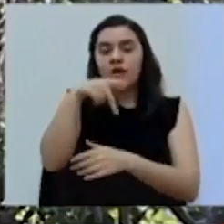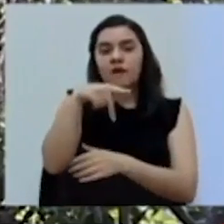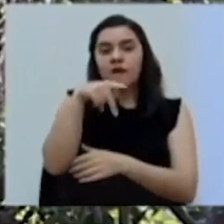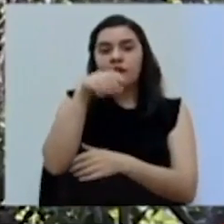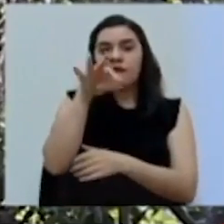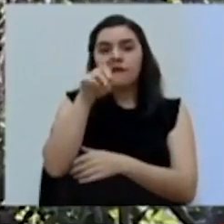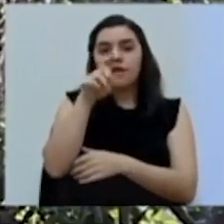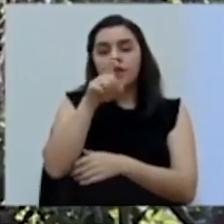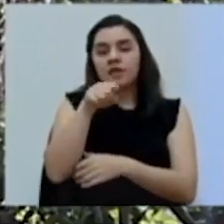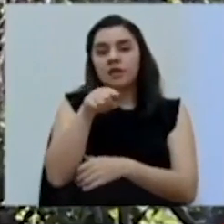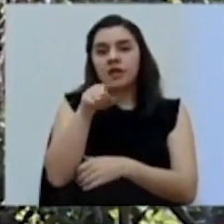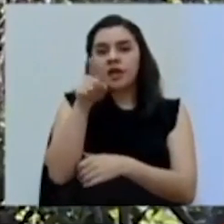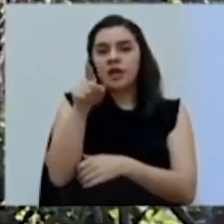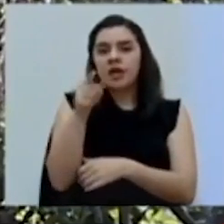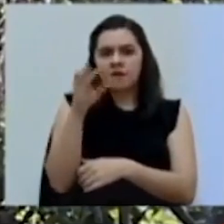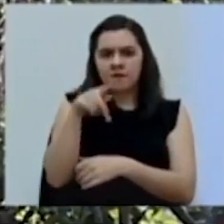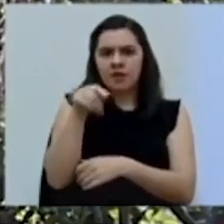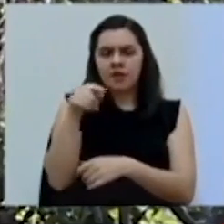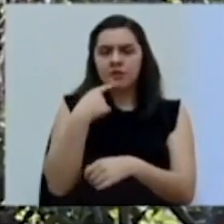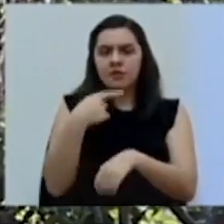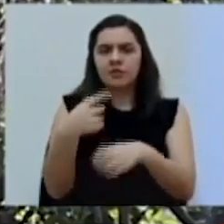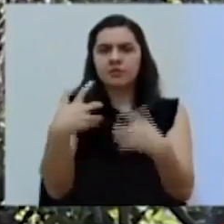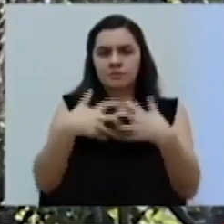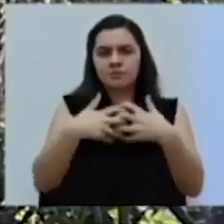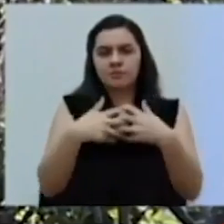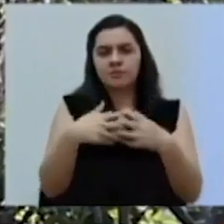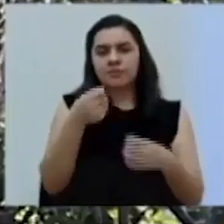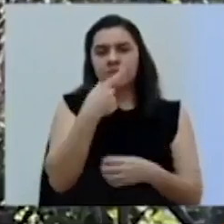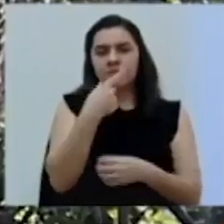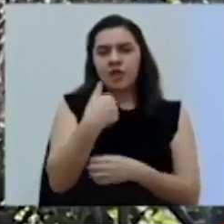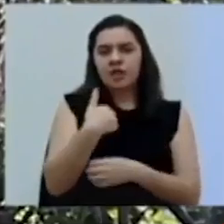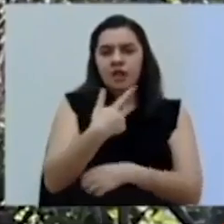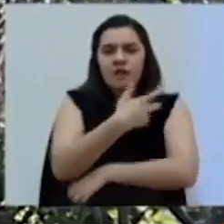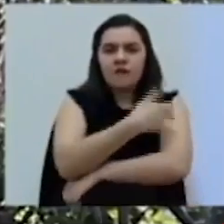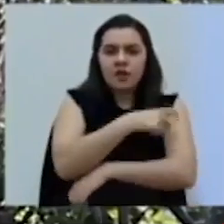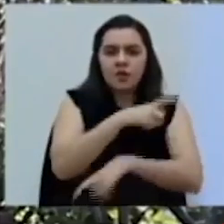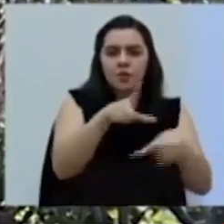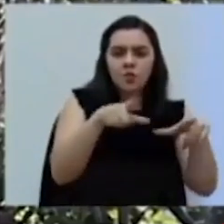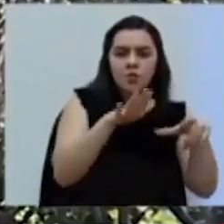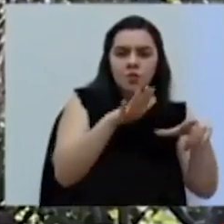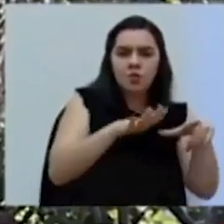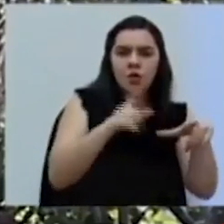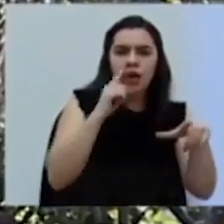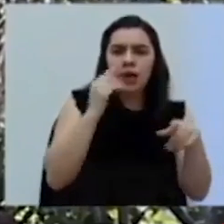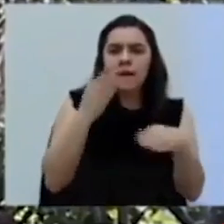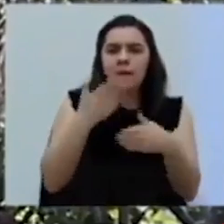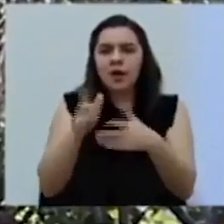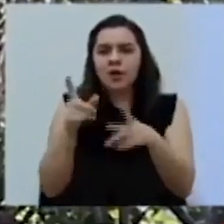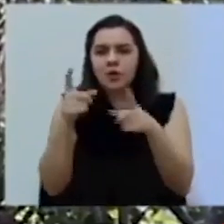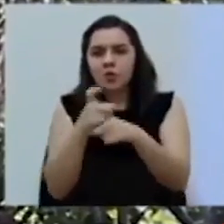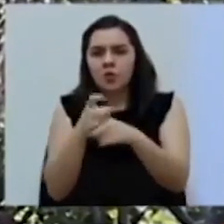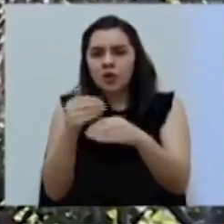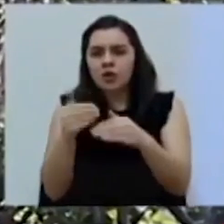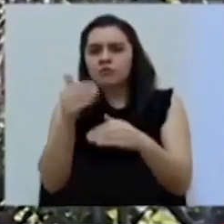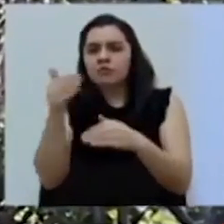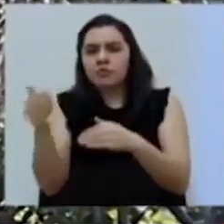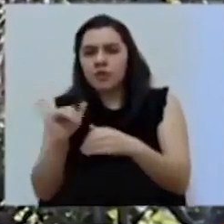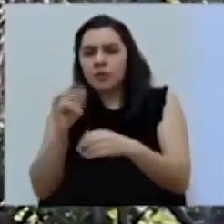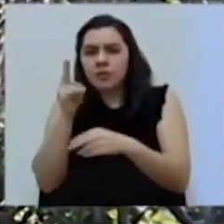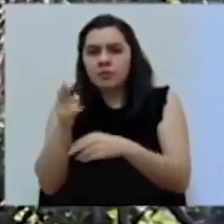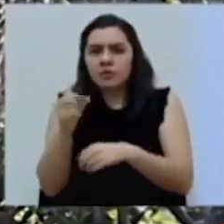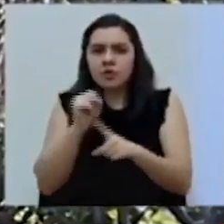anunciaba, por ejemplo, una temperatura específica para mantener las vacunas, una parte complicada para logística, si en este caso vamos para la misma situación.